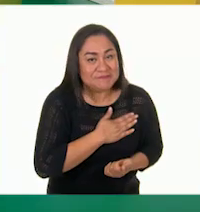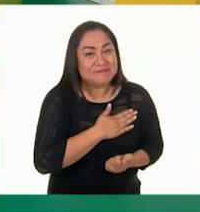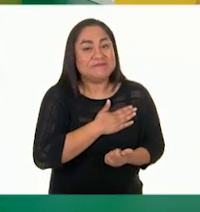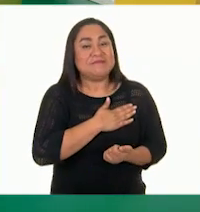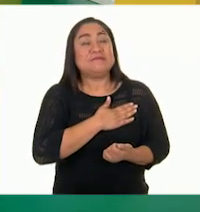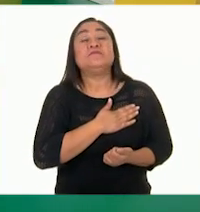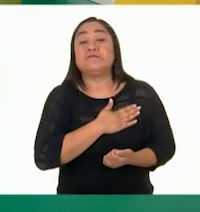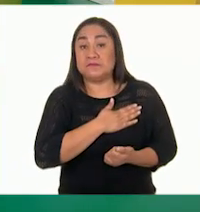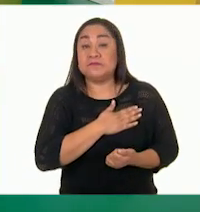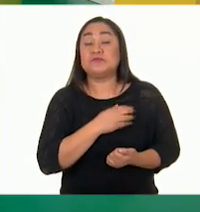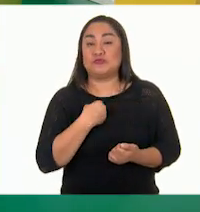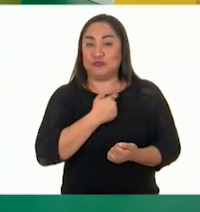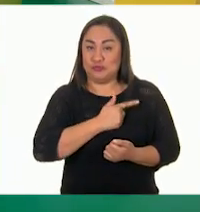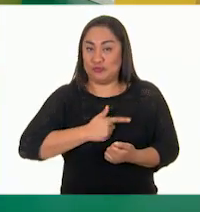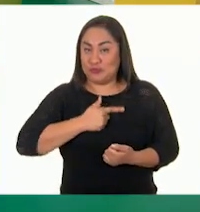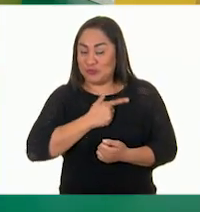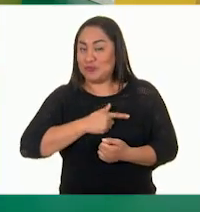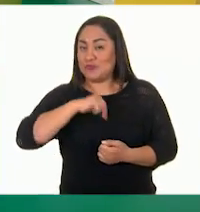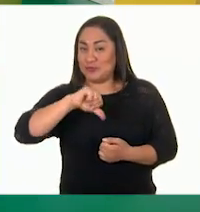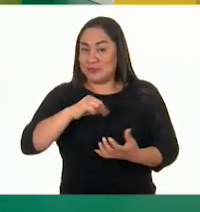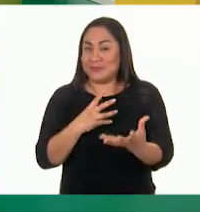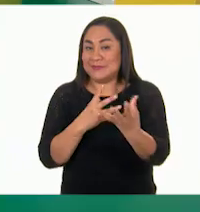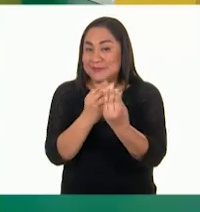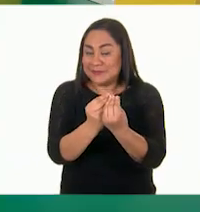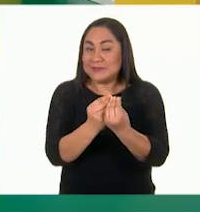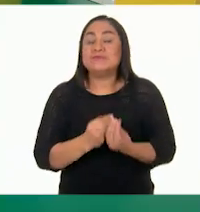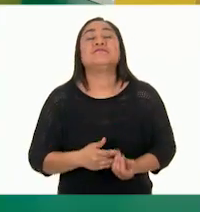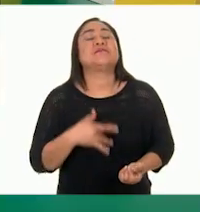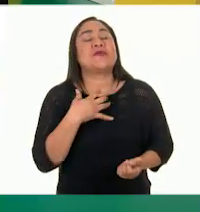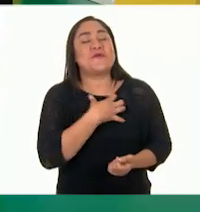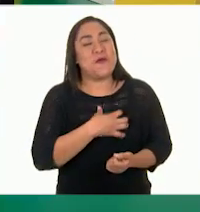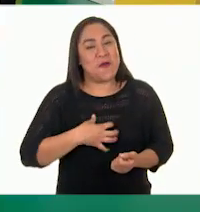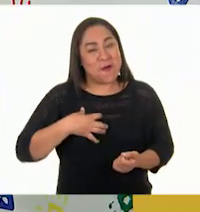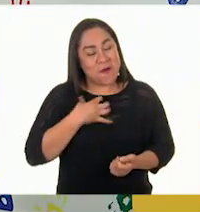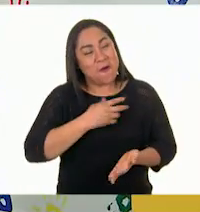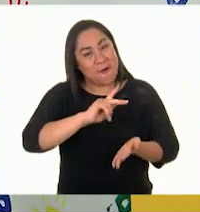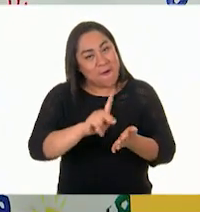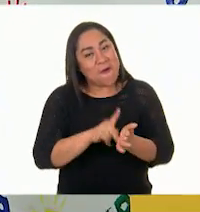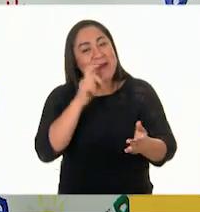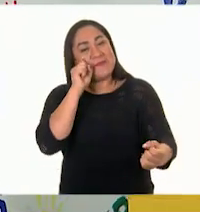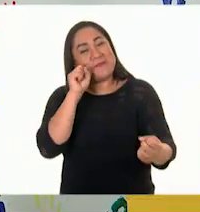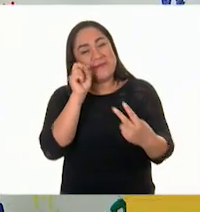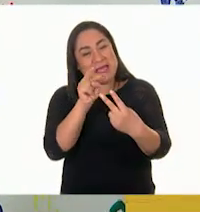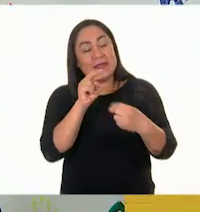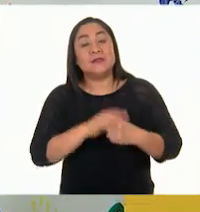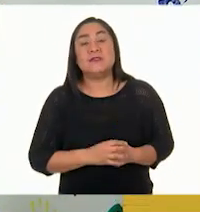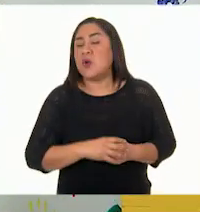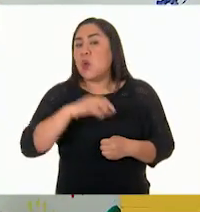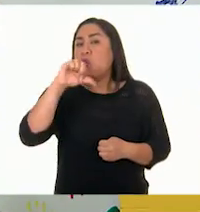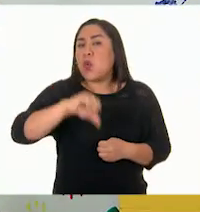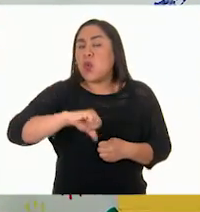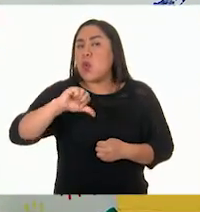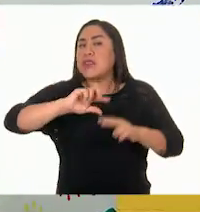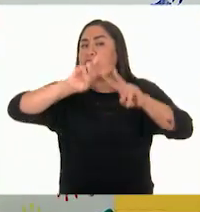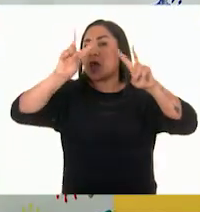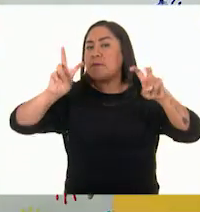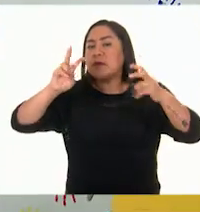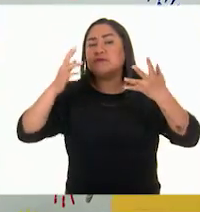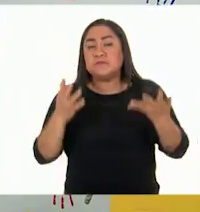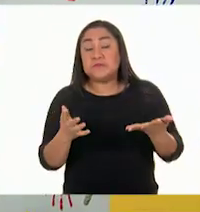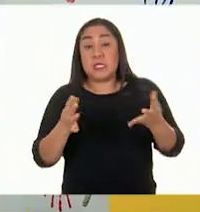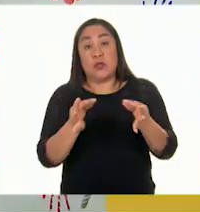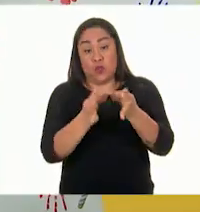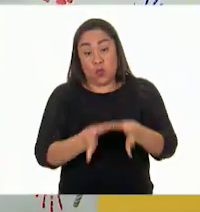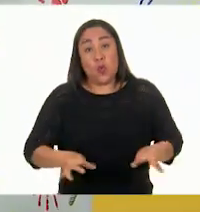A mí también me da mucho gusto estar aquí con ustedes, estoy muy contenta de estar de nueva cuenta. El día de hoy nuestro tema será, la